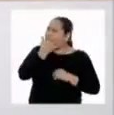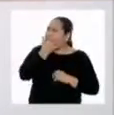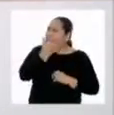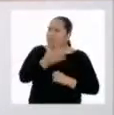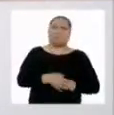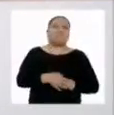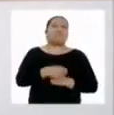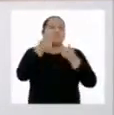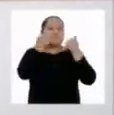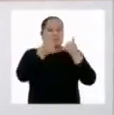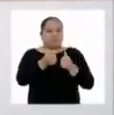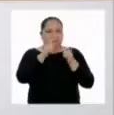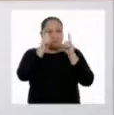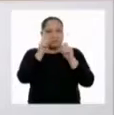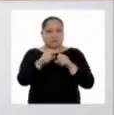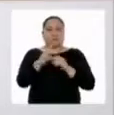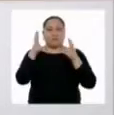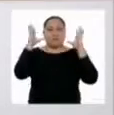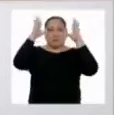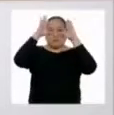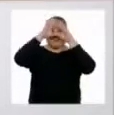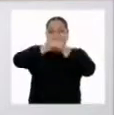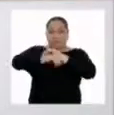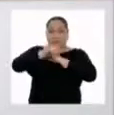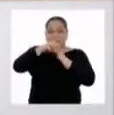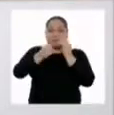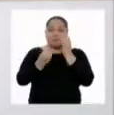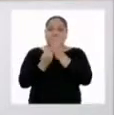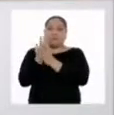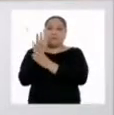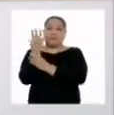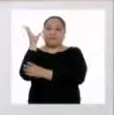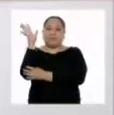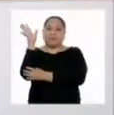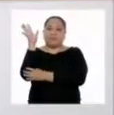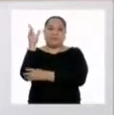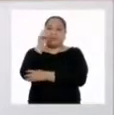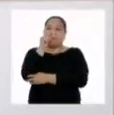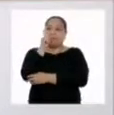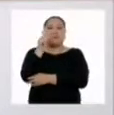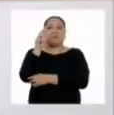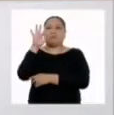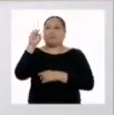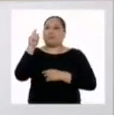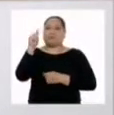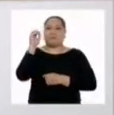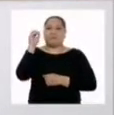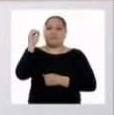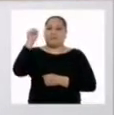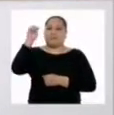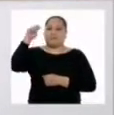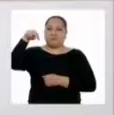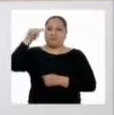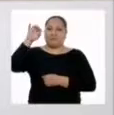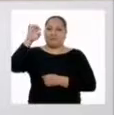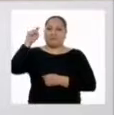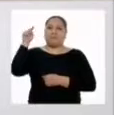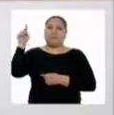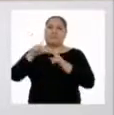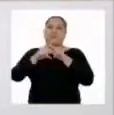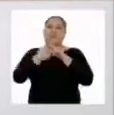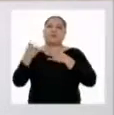Buenísima tu pregunta, Keila. Durante la noche, las plantas cierran el proceso fotosintético y comienza la